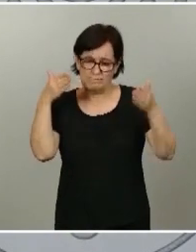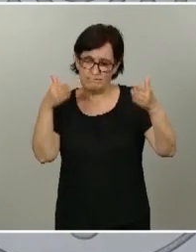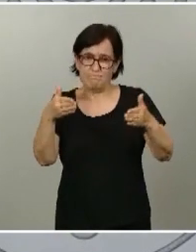Ejecutivo. ¡Gracias! ¡Gracias!